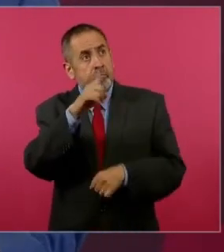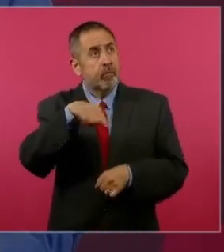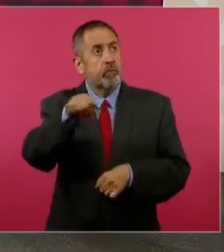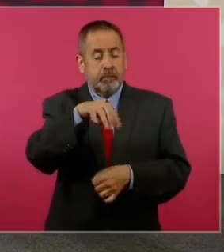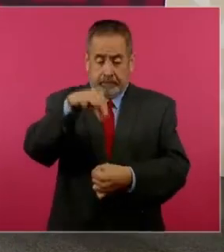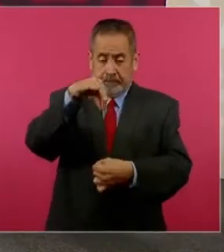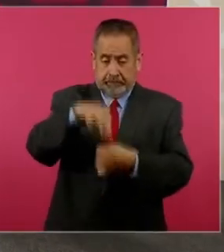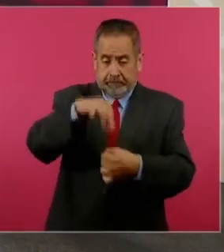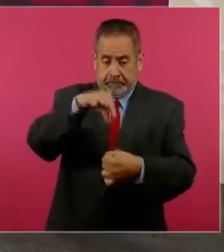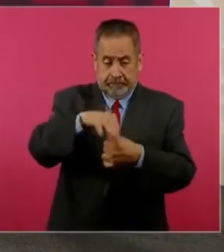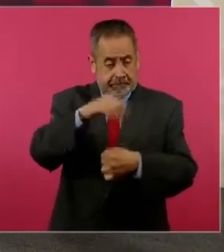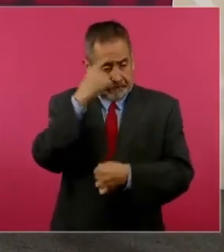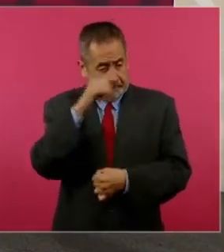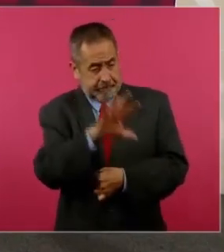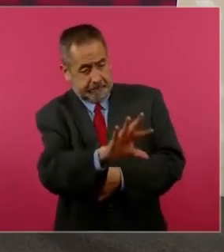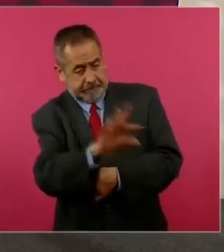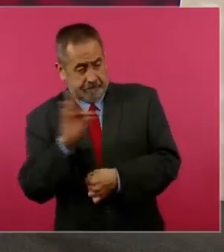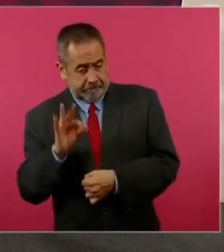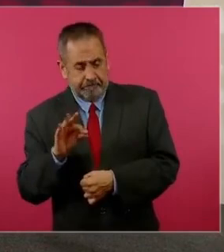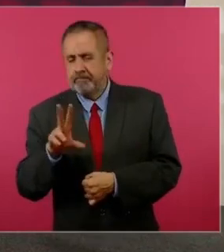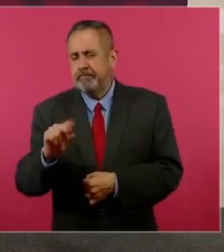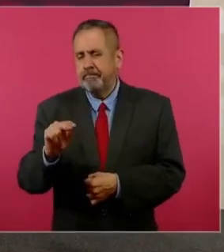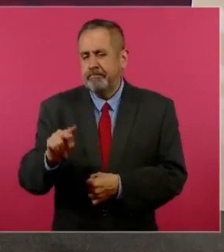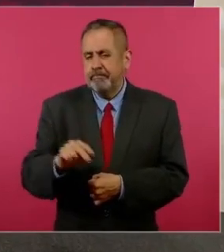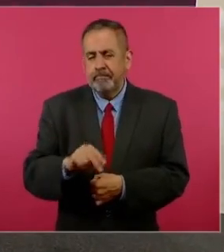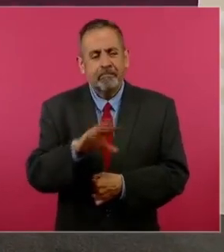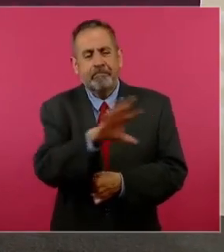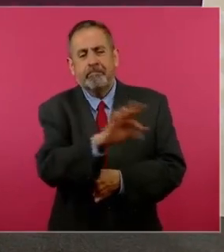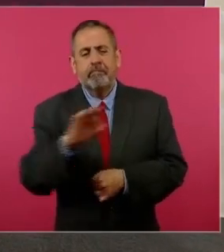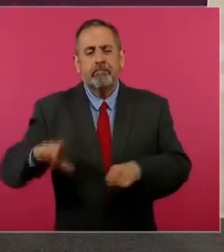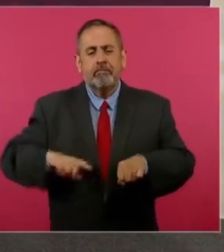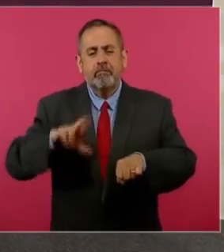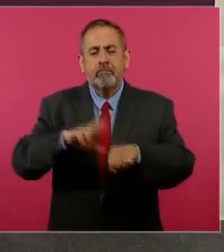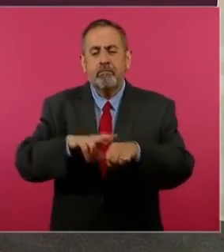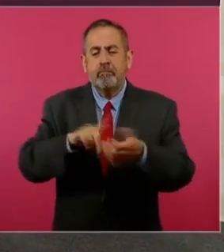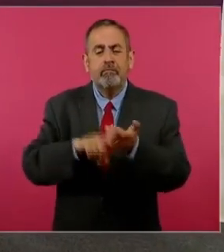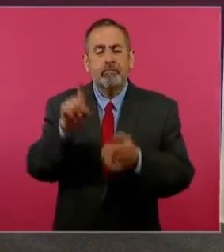el gobernador de Texas